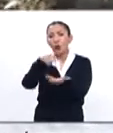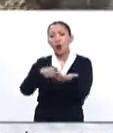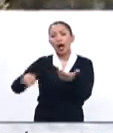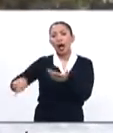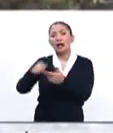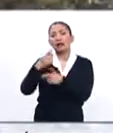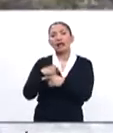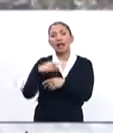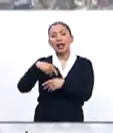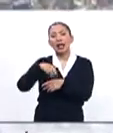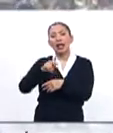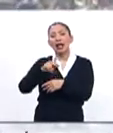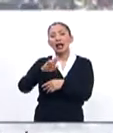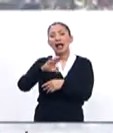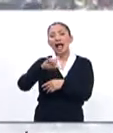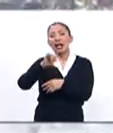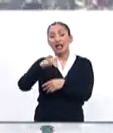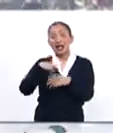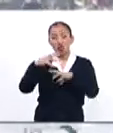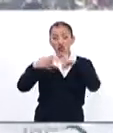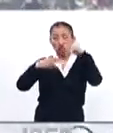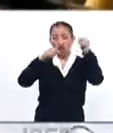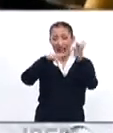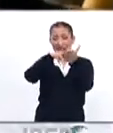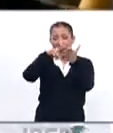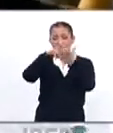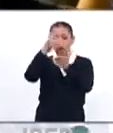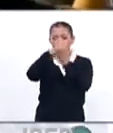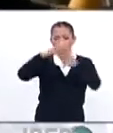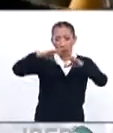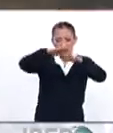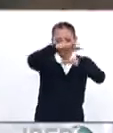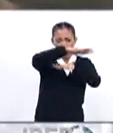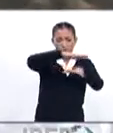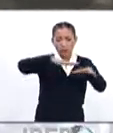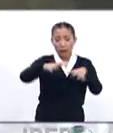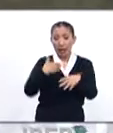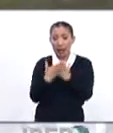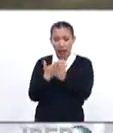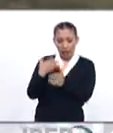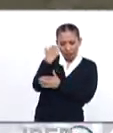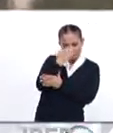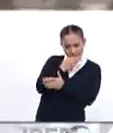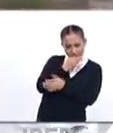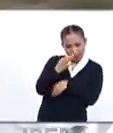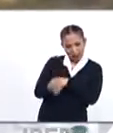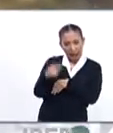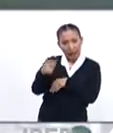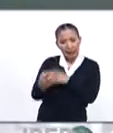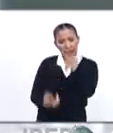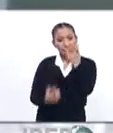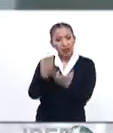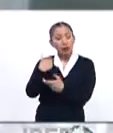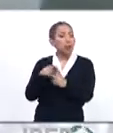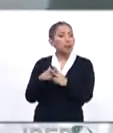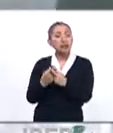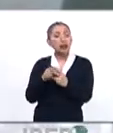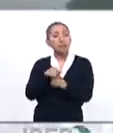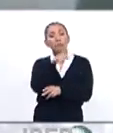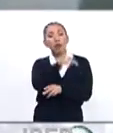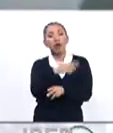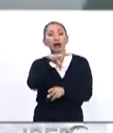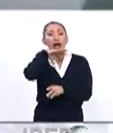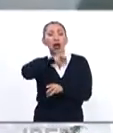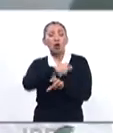zona rural de Cali. Una nube de ceniza cubrió varias ciudades. De manera preliminar, se informó que este incendio fue originado por